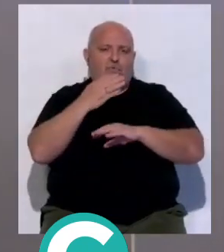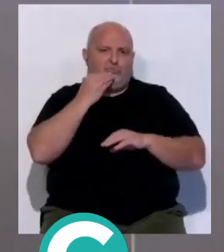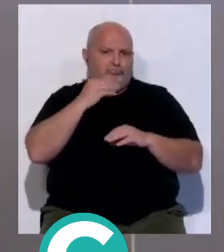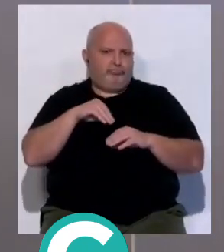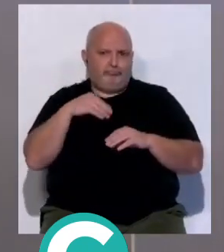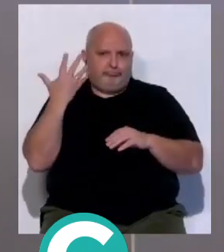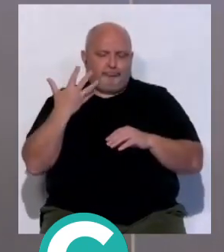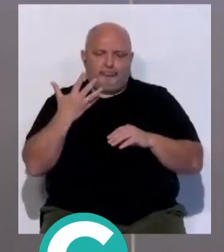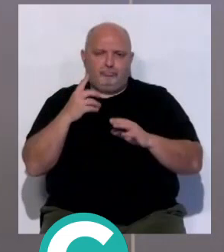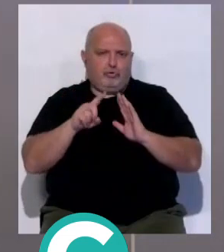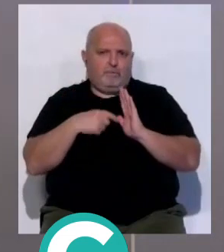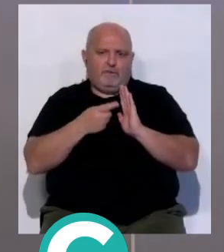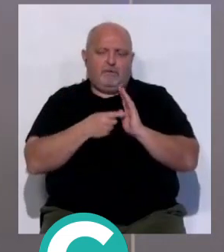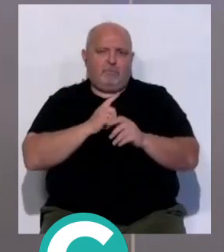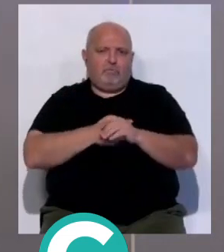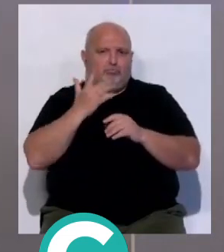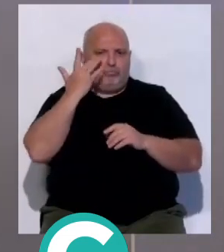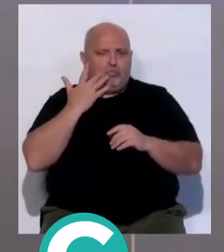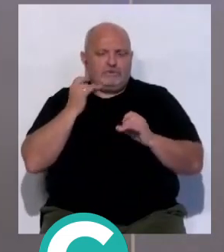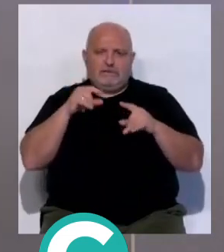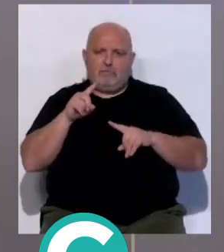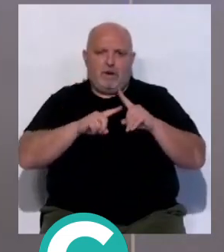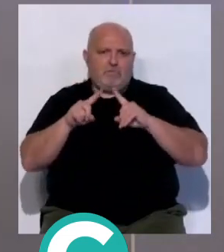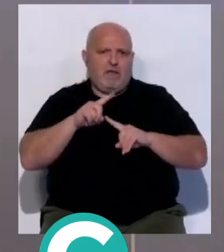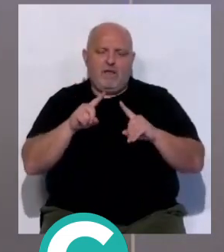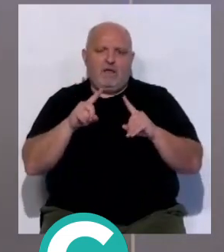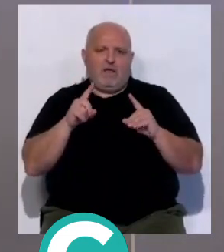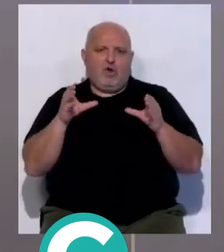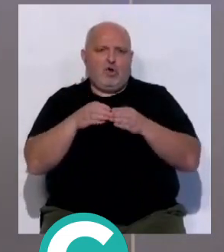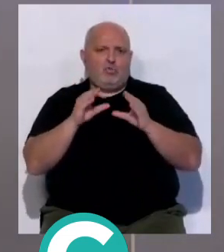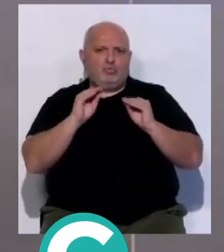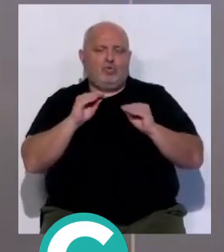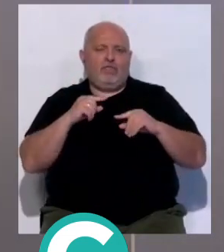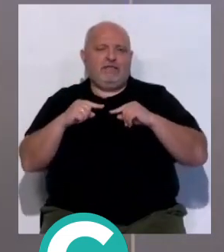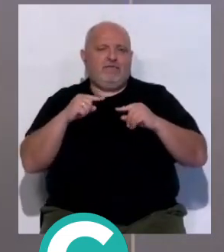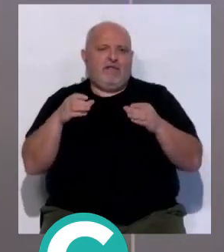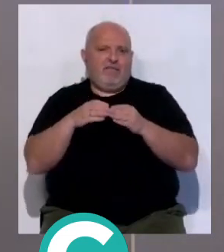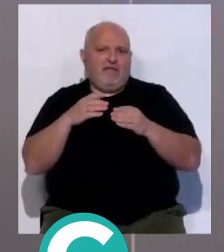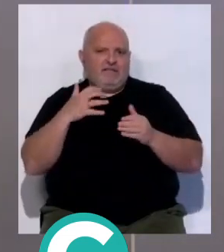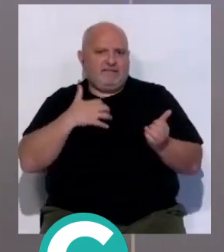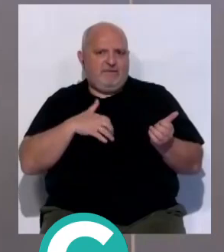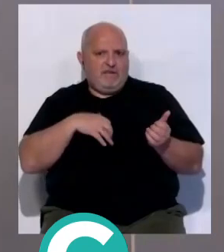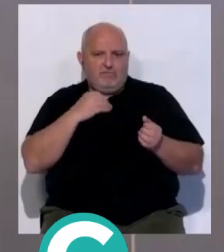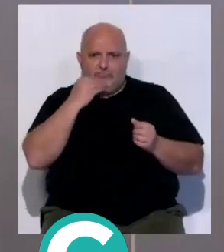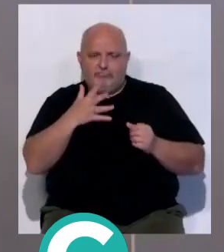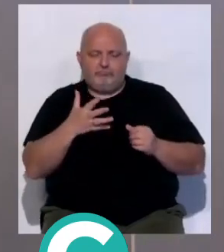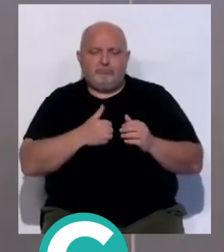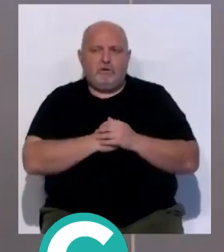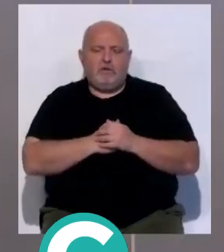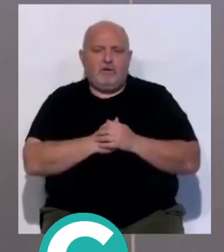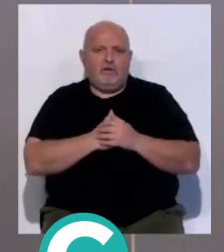totalmente deportivo y no hubo ninguna incidencia que destacar. No si habrá habido algún hecho